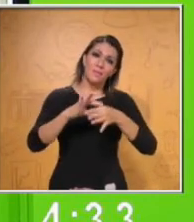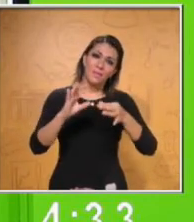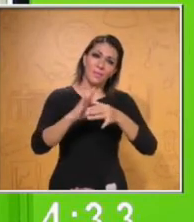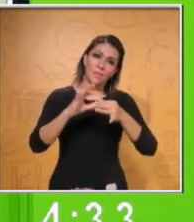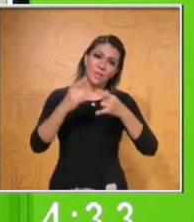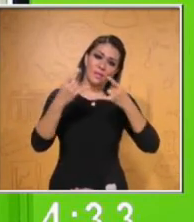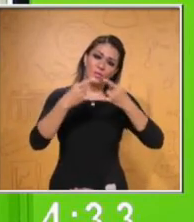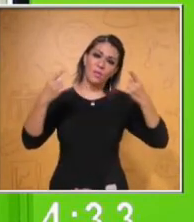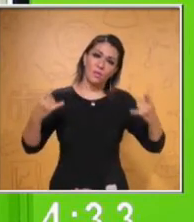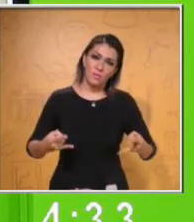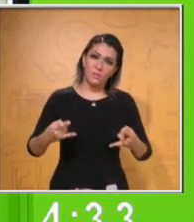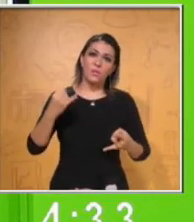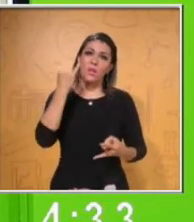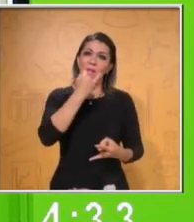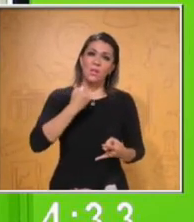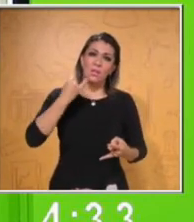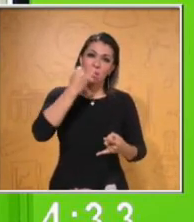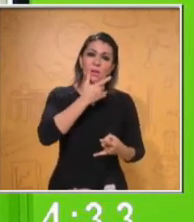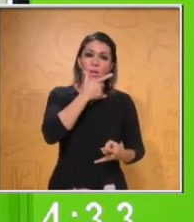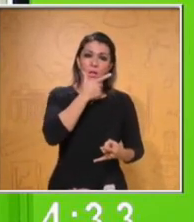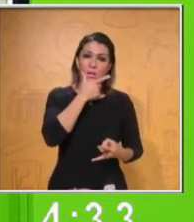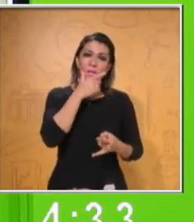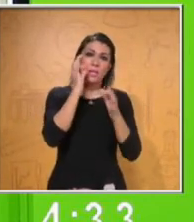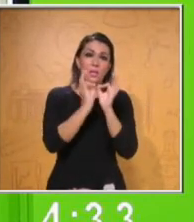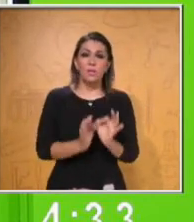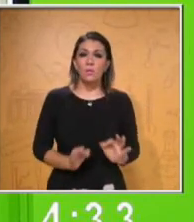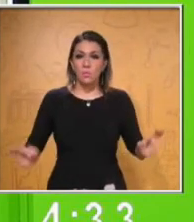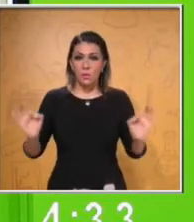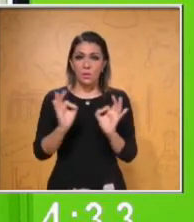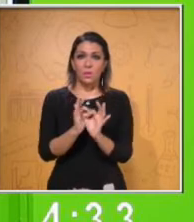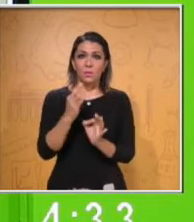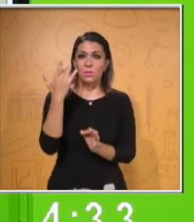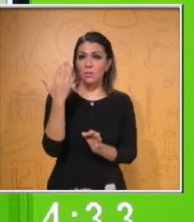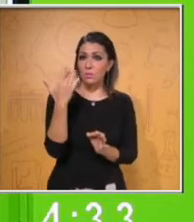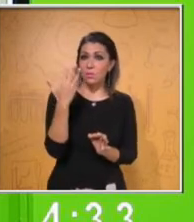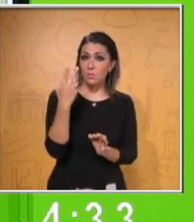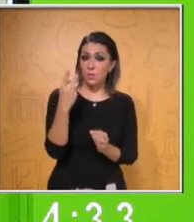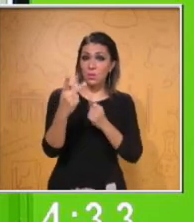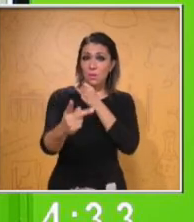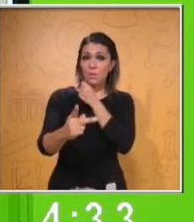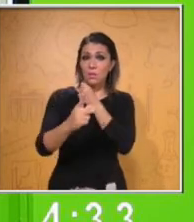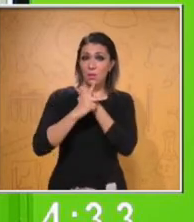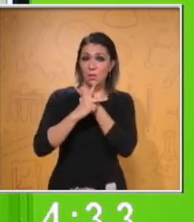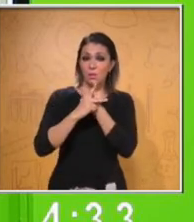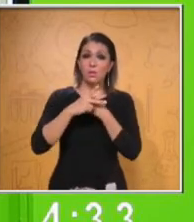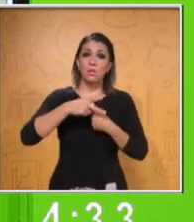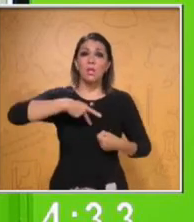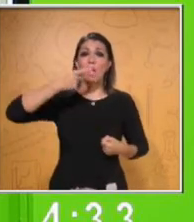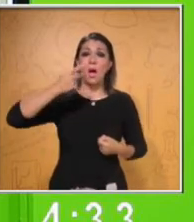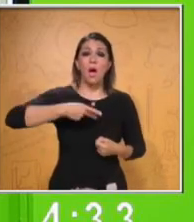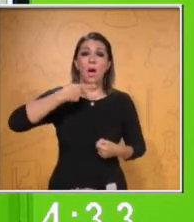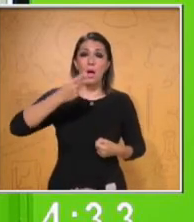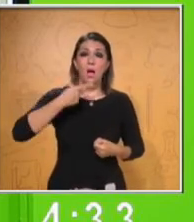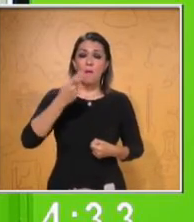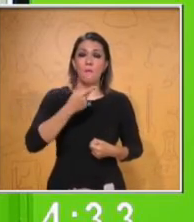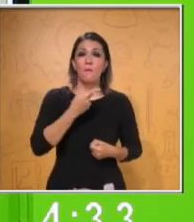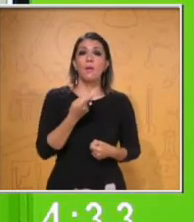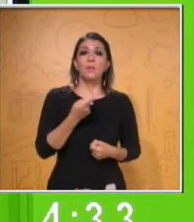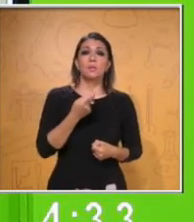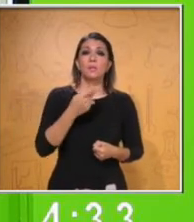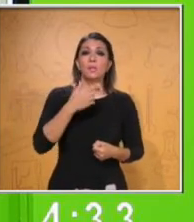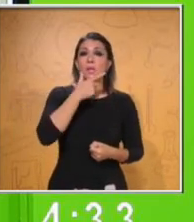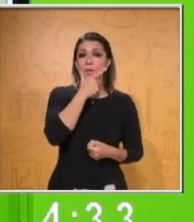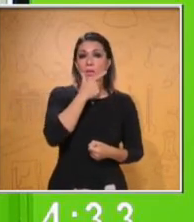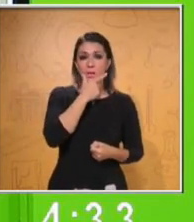inglés y de su importancia. Dice, hay más de 50 países de habla inglés. Entonces, al decir, este mapa